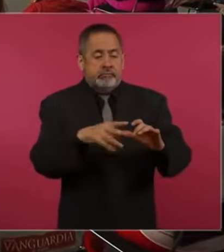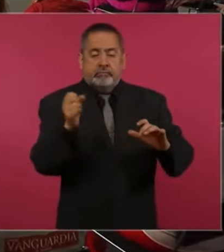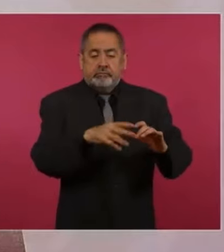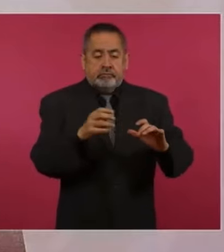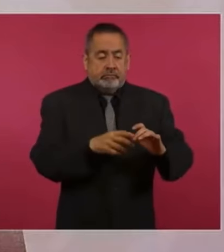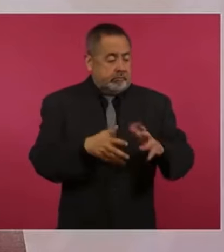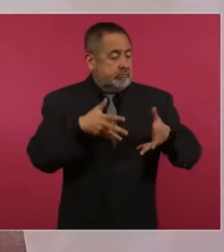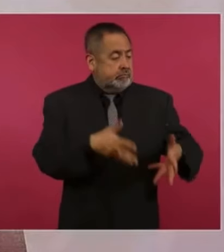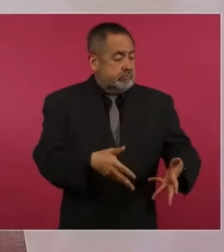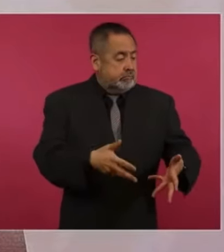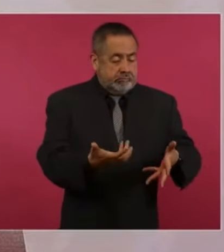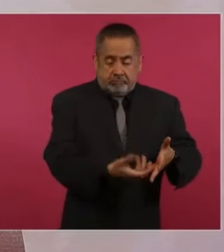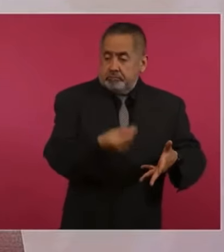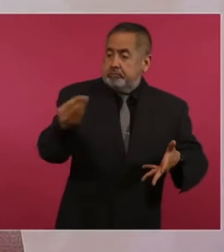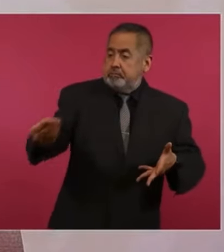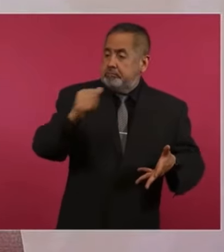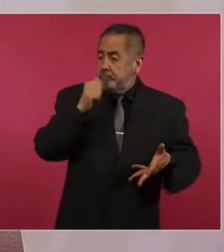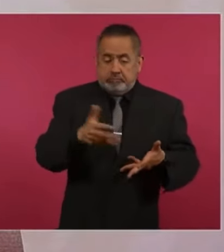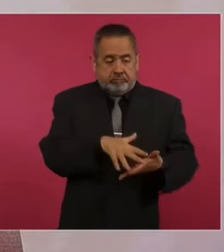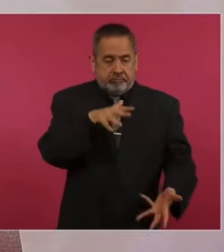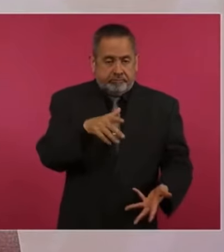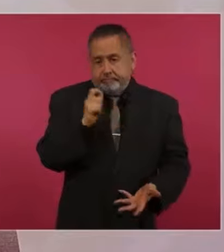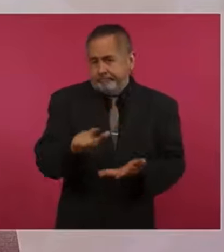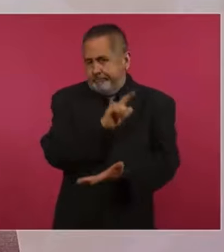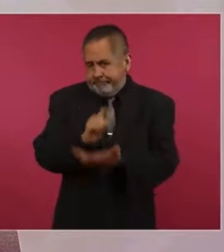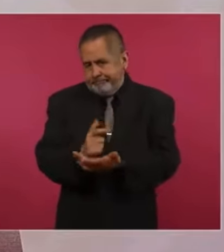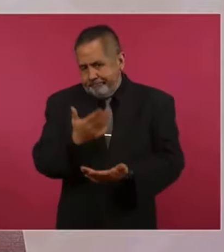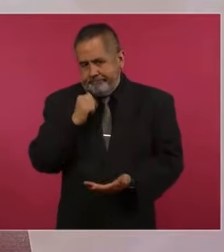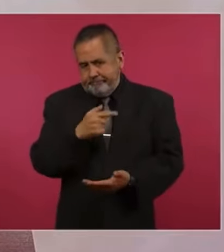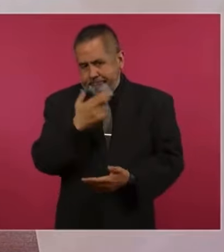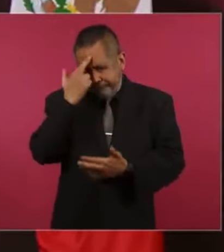las AFORES.